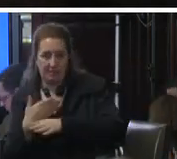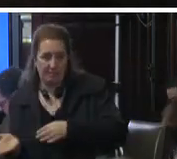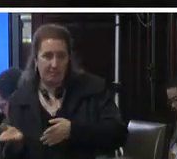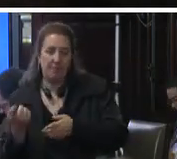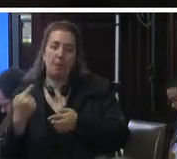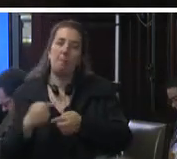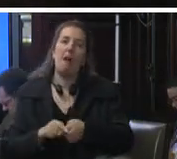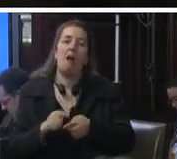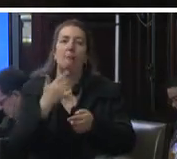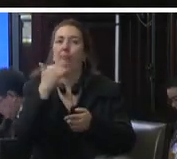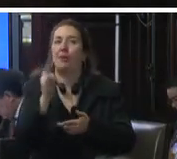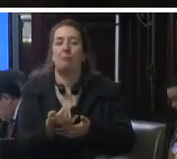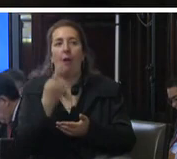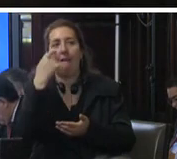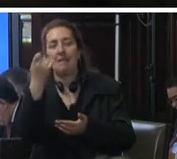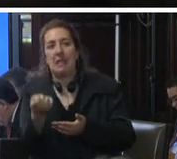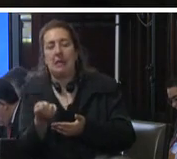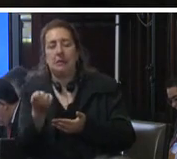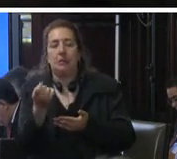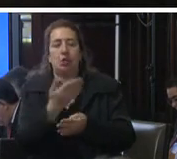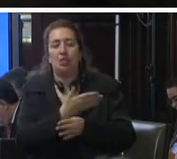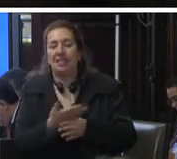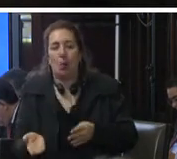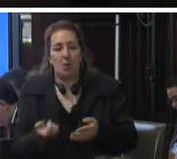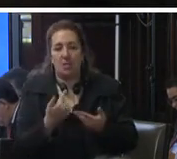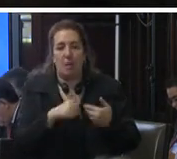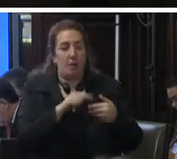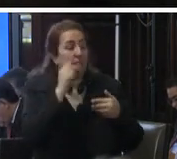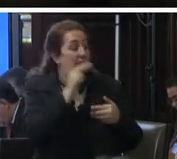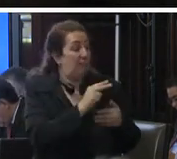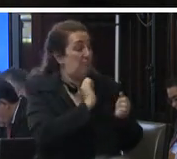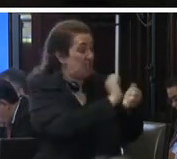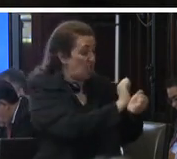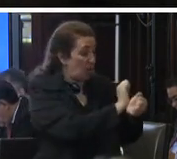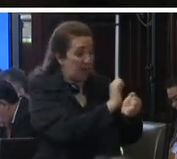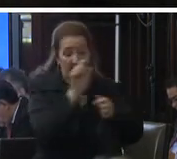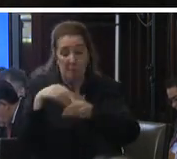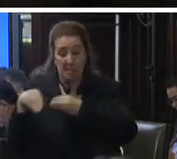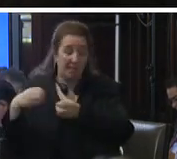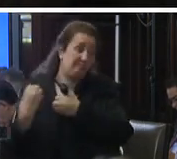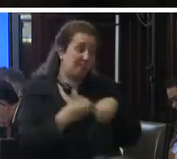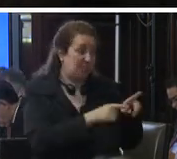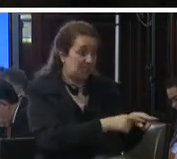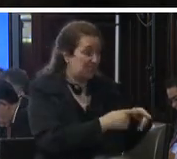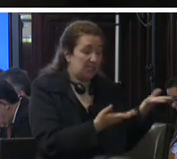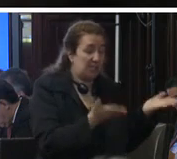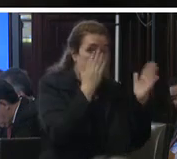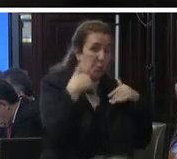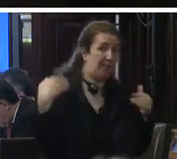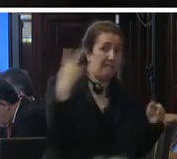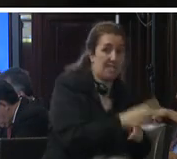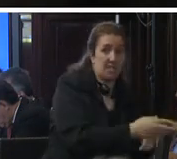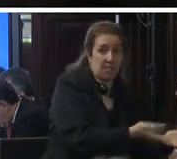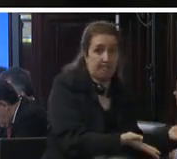negativas como por ejemplo el alto nivel de abandono al que se ven sometidas por otro lado en cuanto a las diferenciaciones por